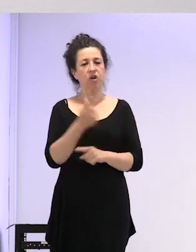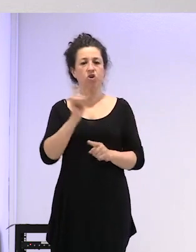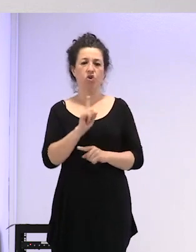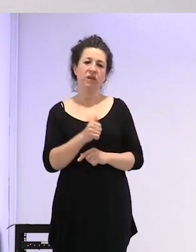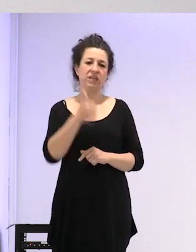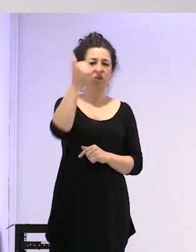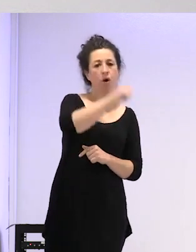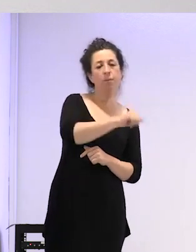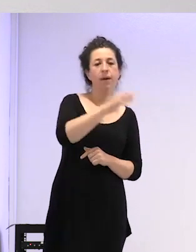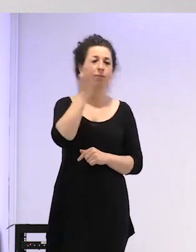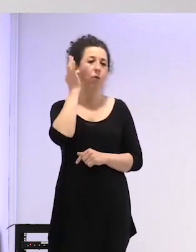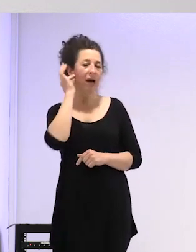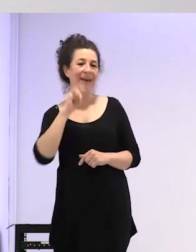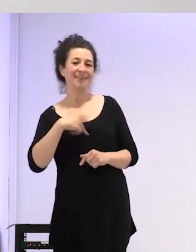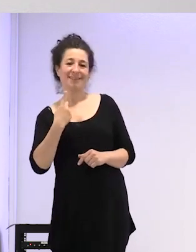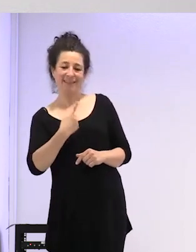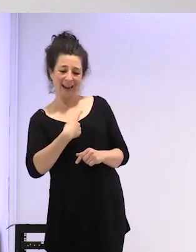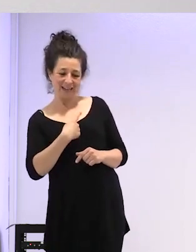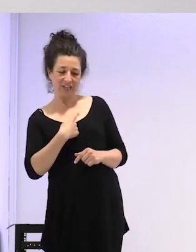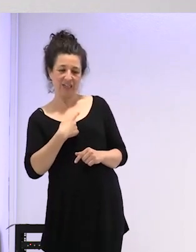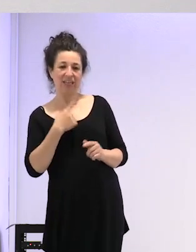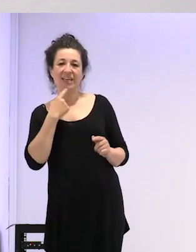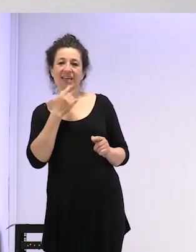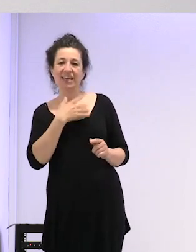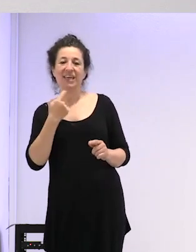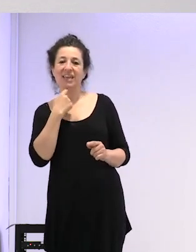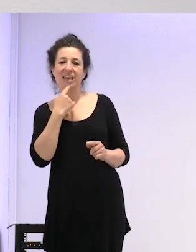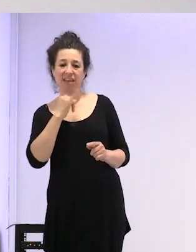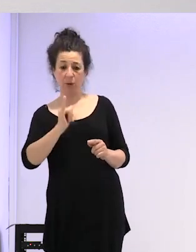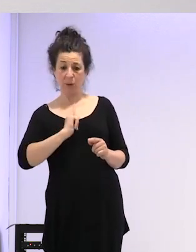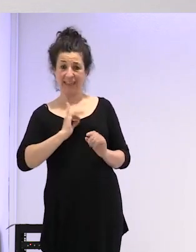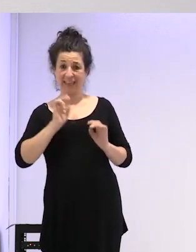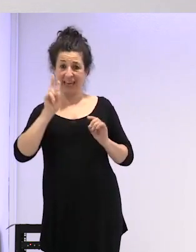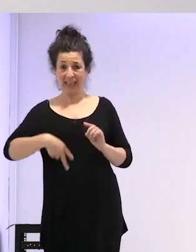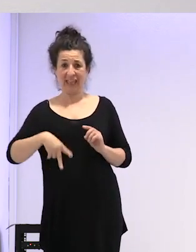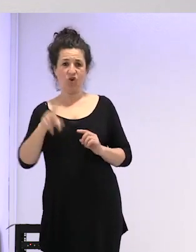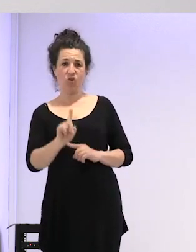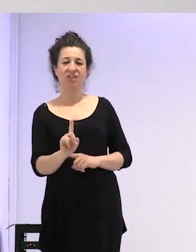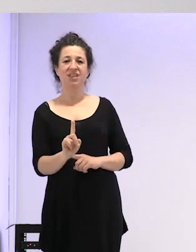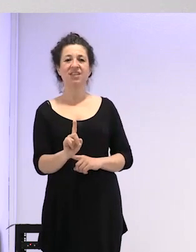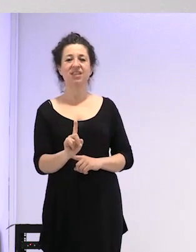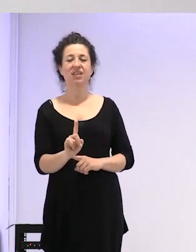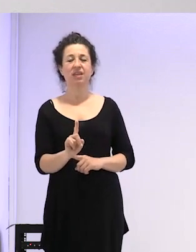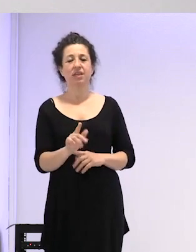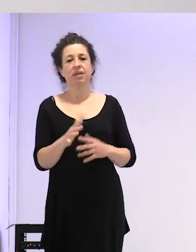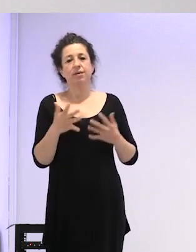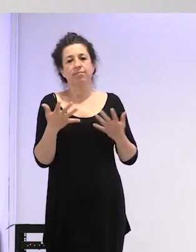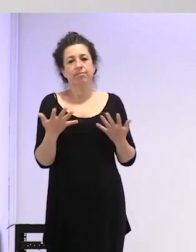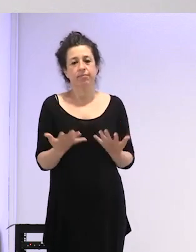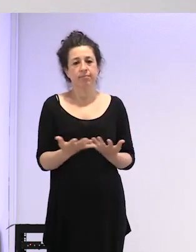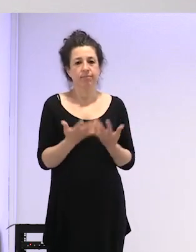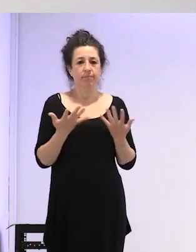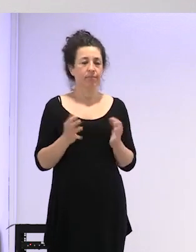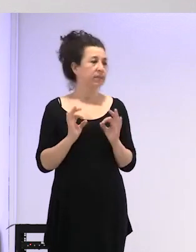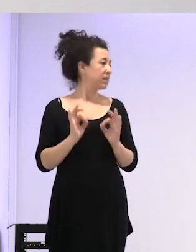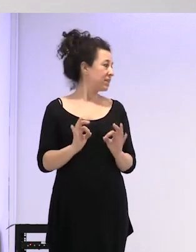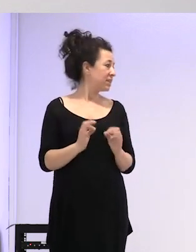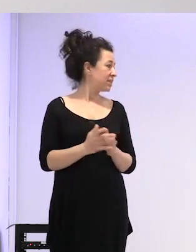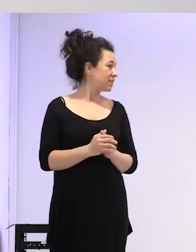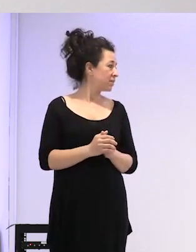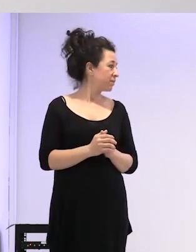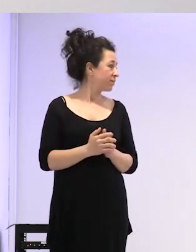mujer trans ¿no? que trans es la identidad en sí sino que bueno pues eso pero yo creo que eso